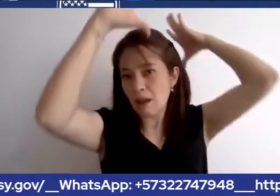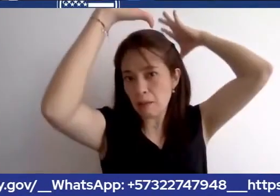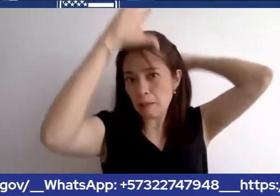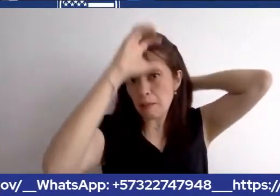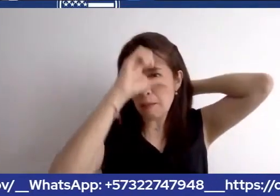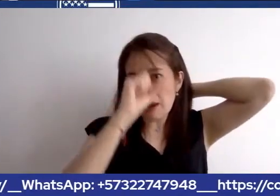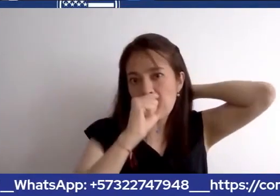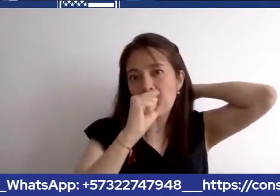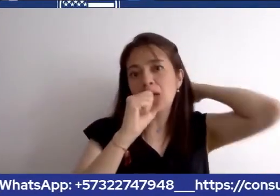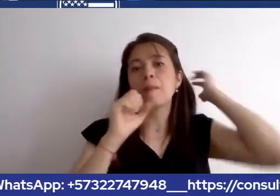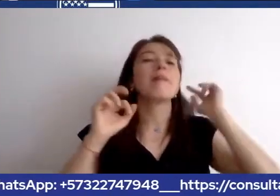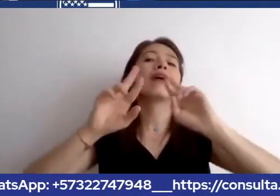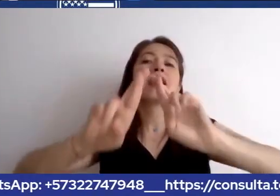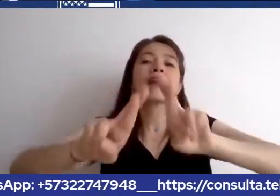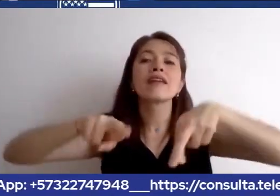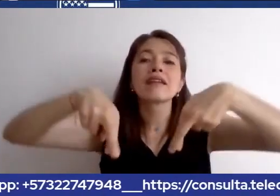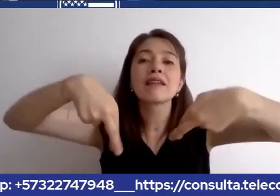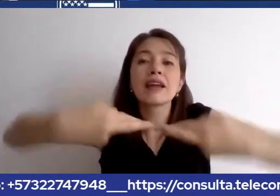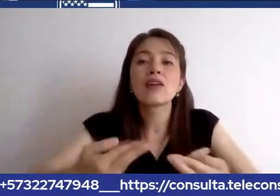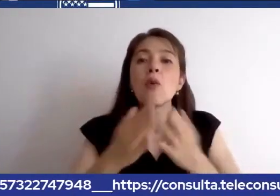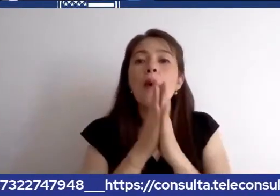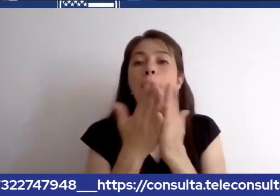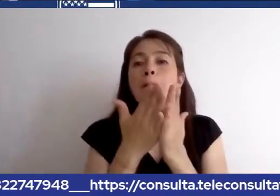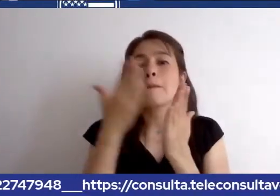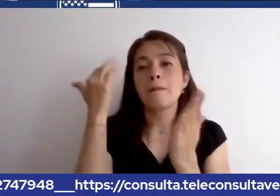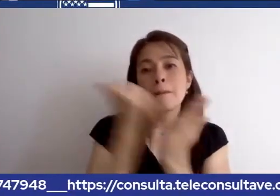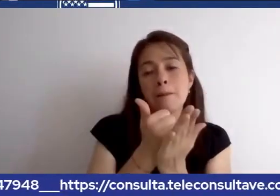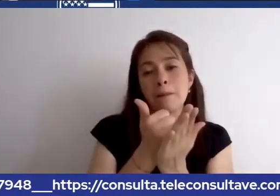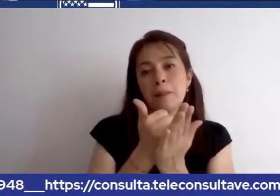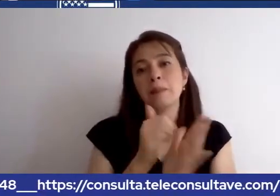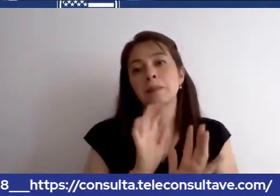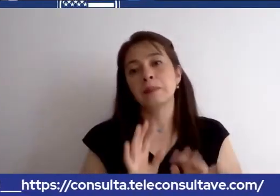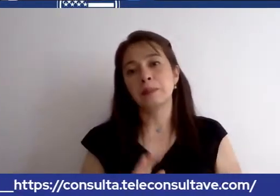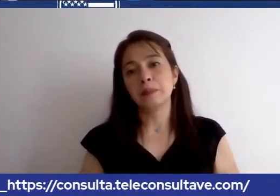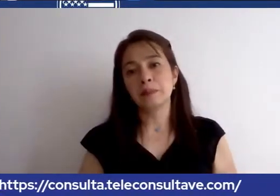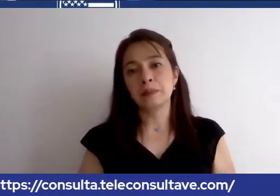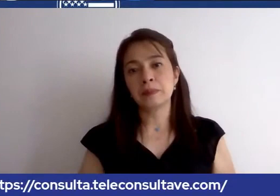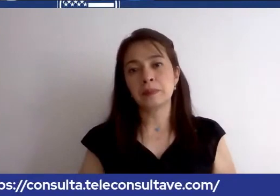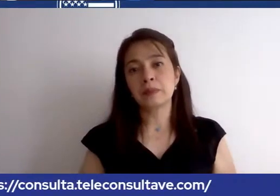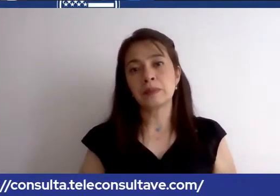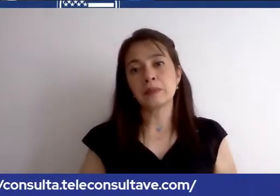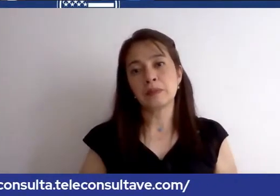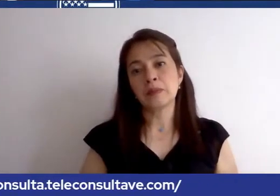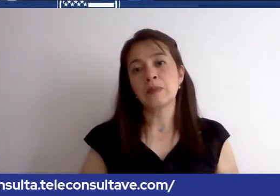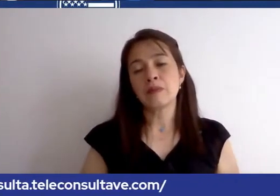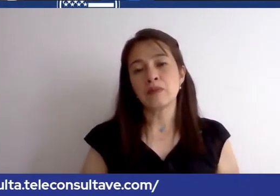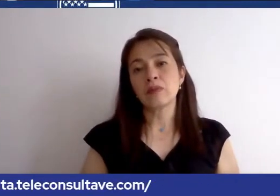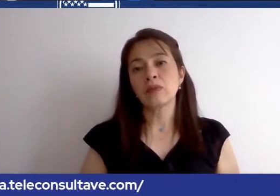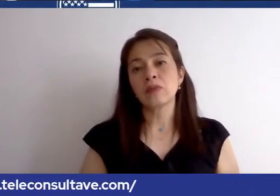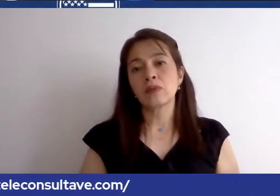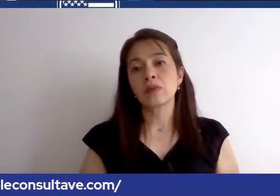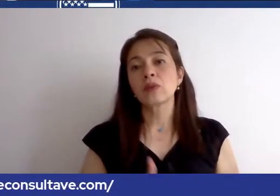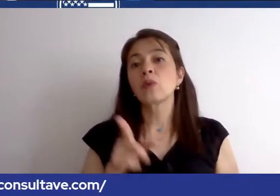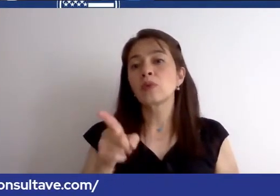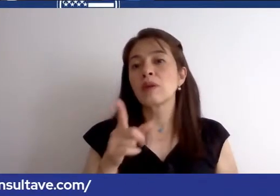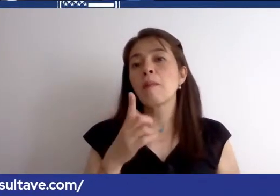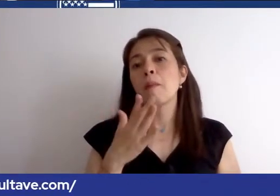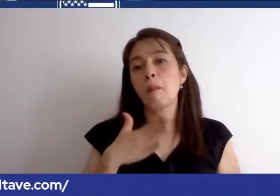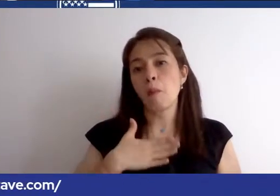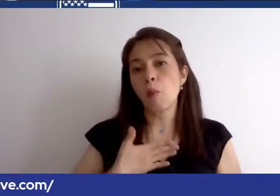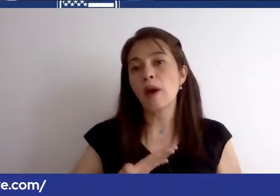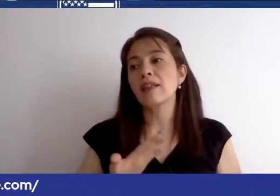renovar su pasaporte y puede usar algo documento como un pasaporte